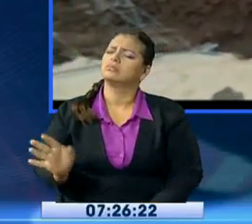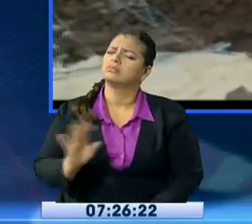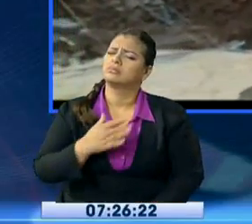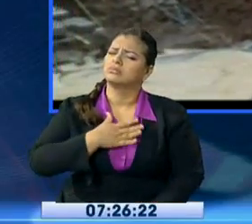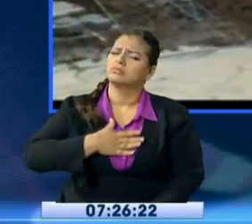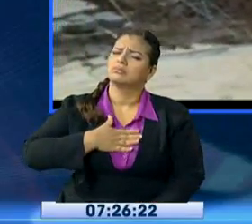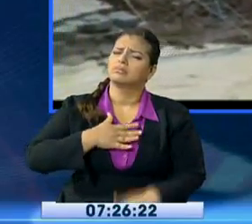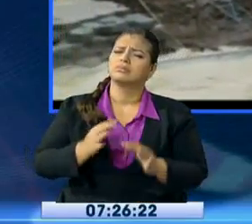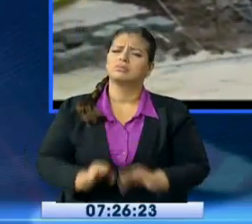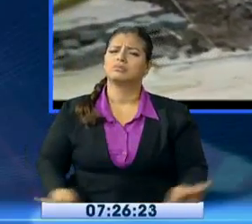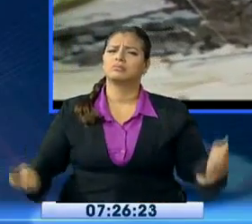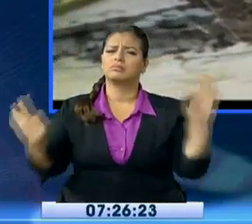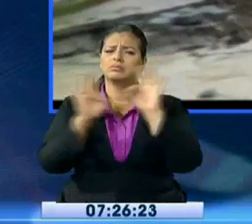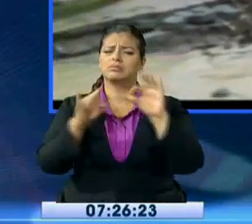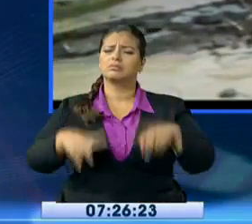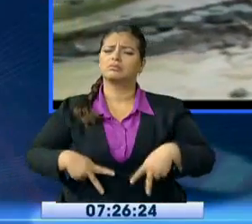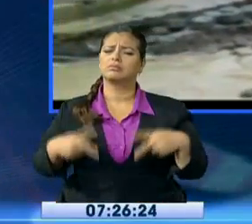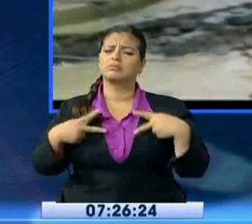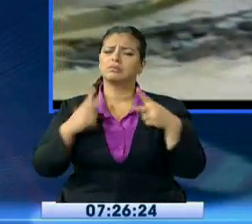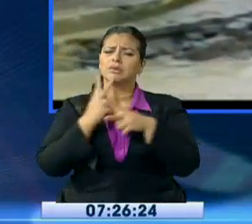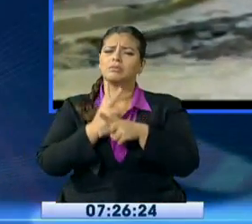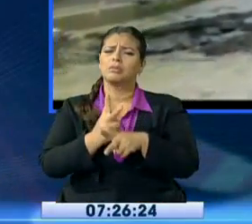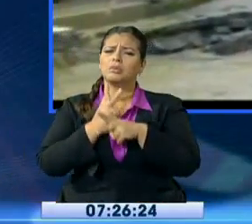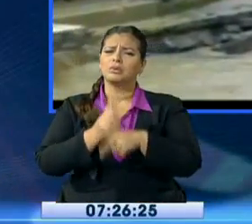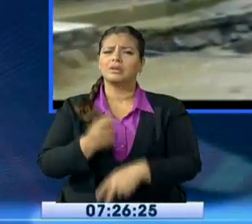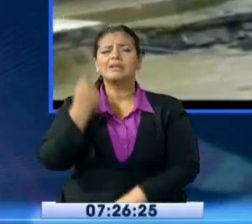y su seguridad. Lo material se recupera, la vida no tiene precio.